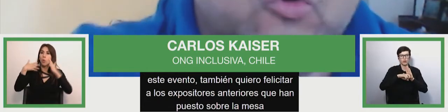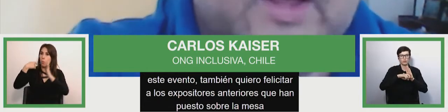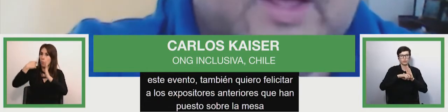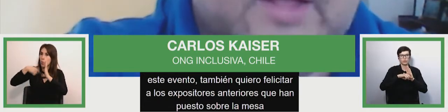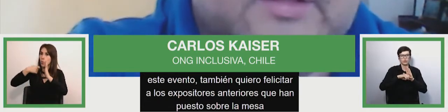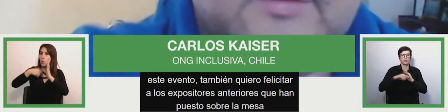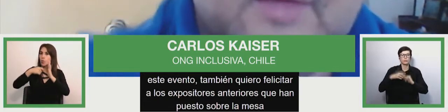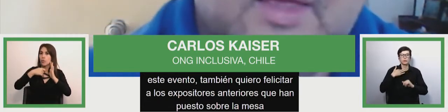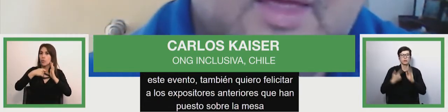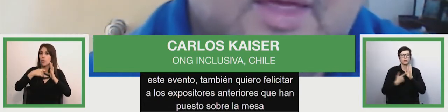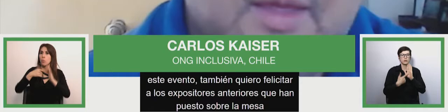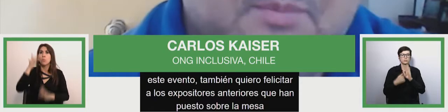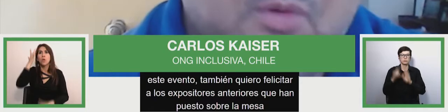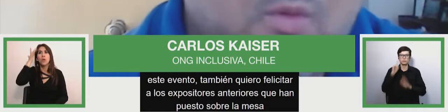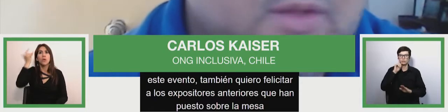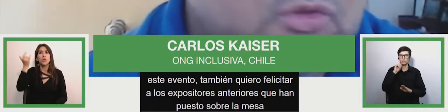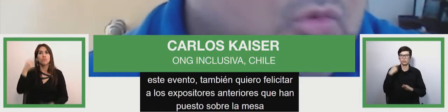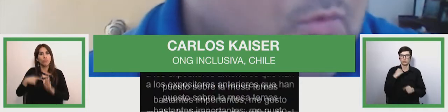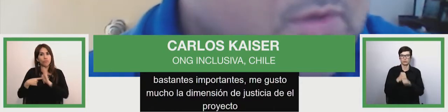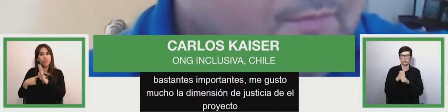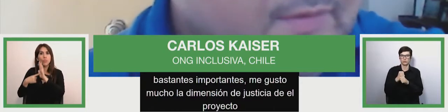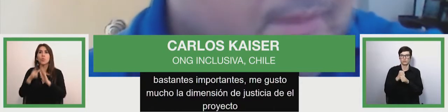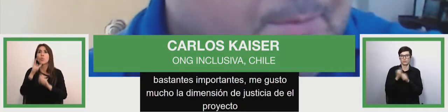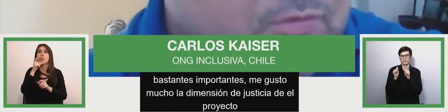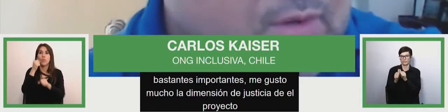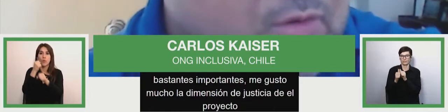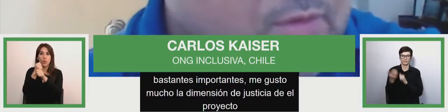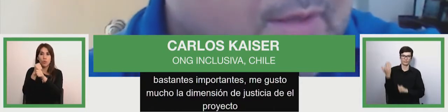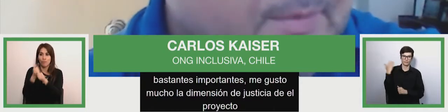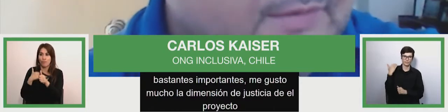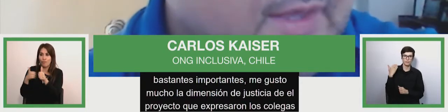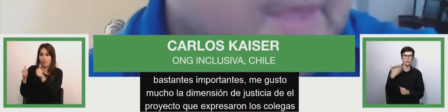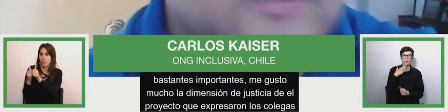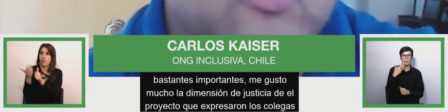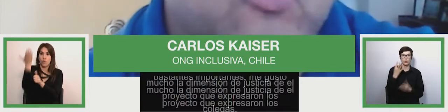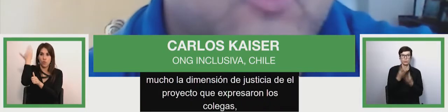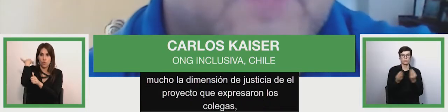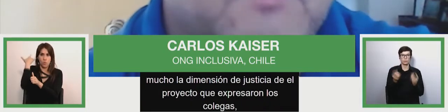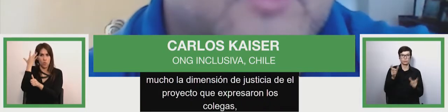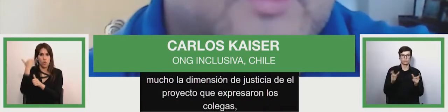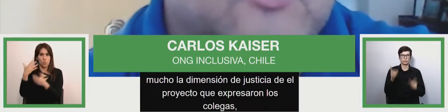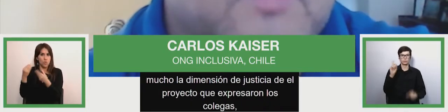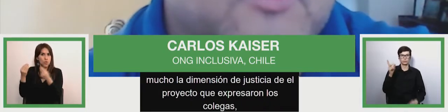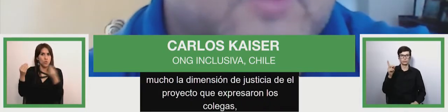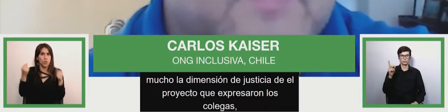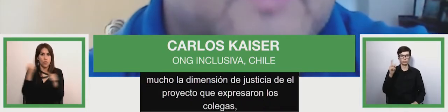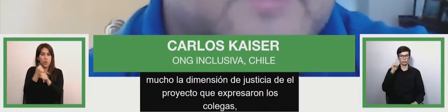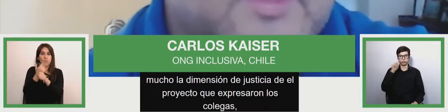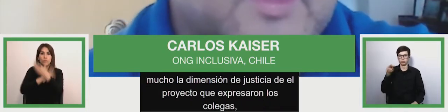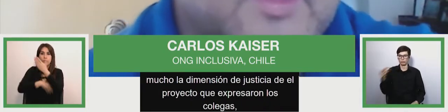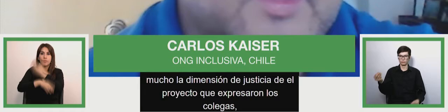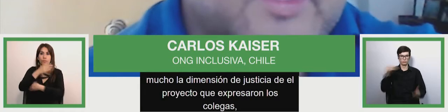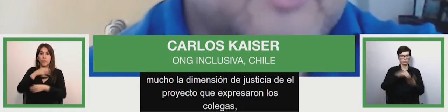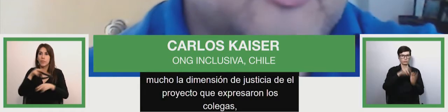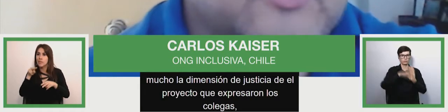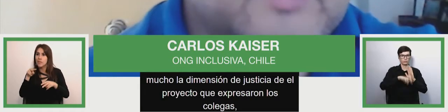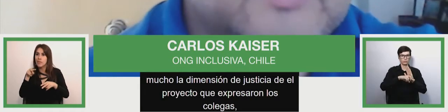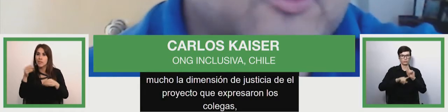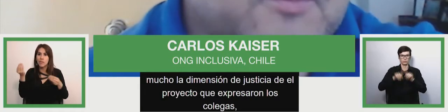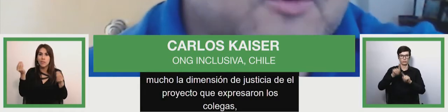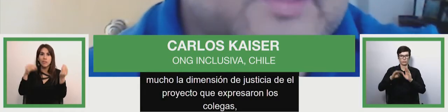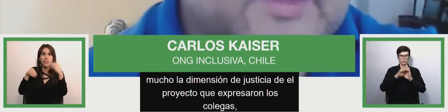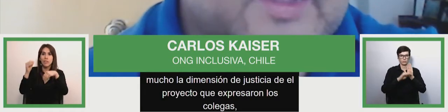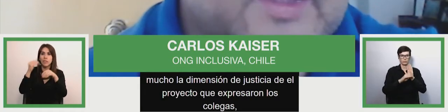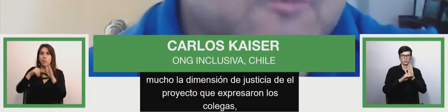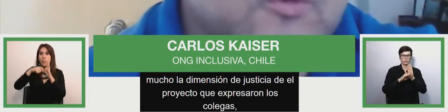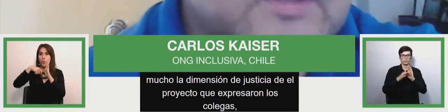los colegas antes por cuanto muchas veces las personas con discapacidad se nos colocan proyectos y programas donde se